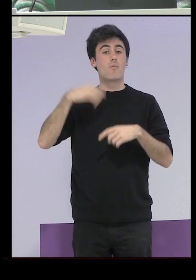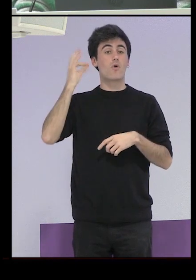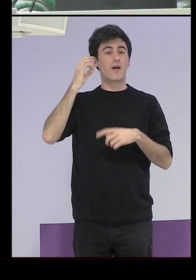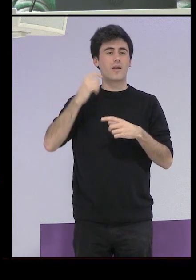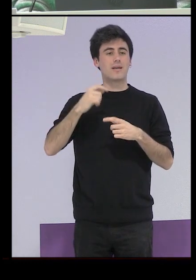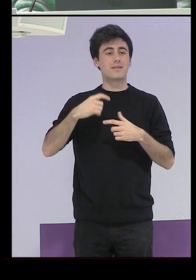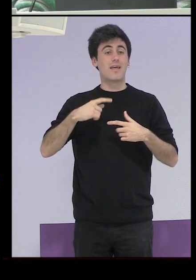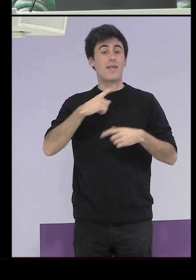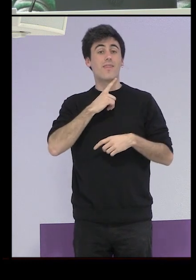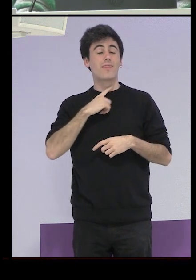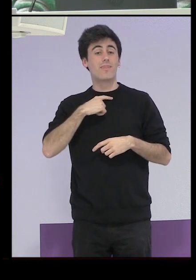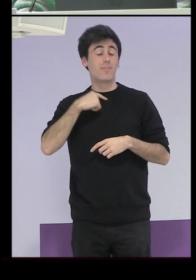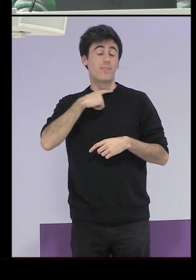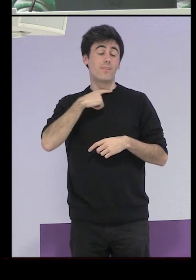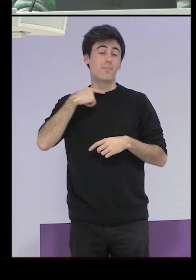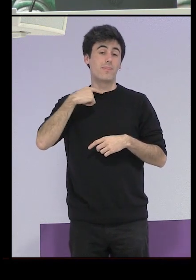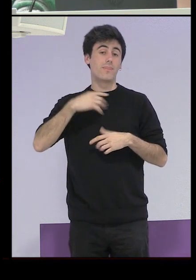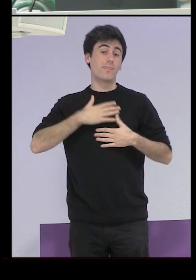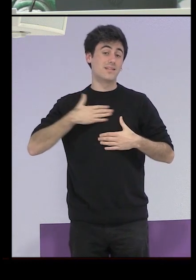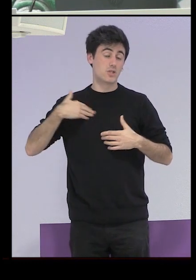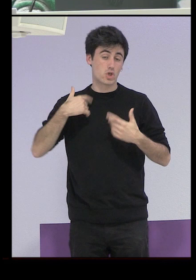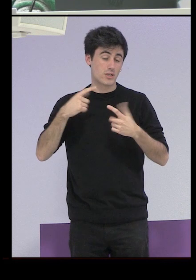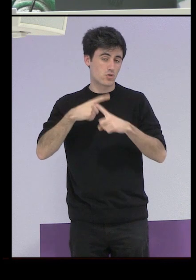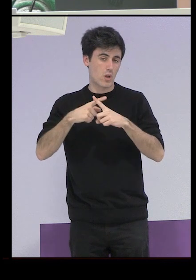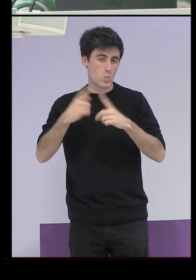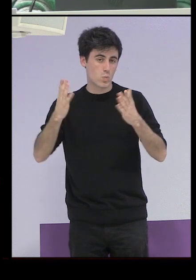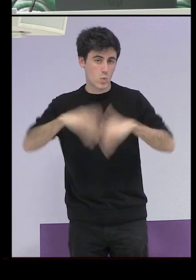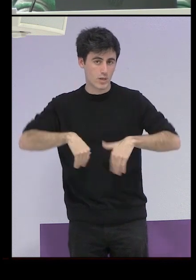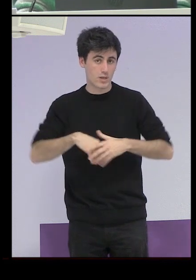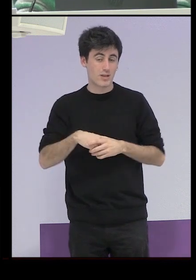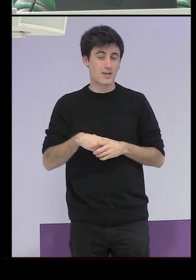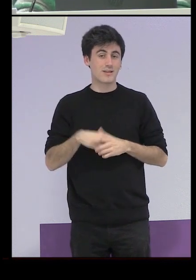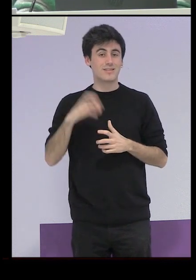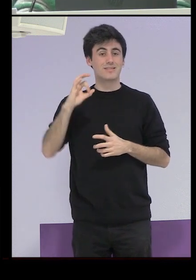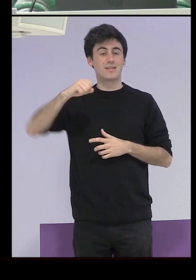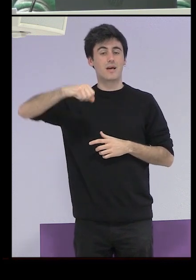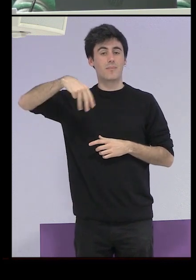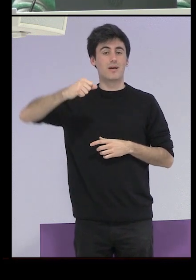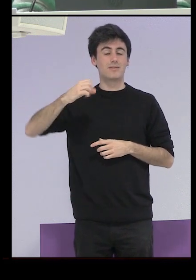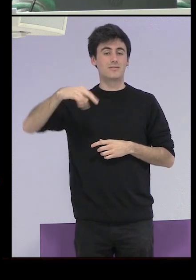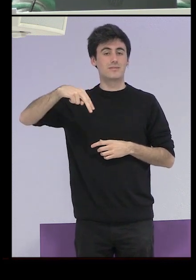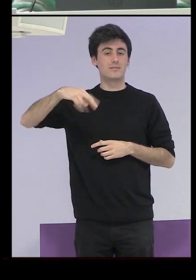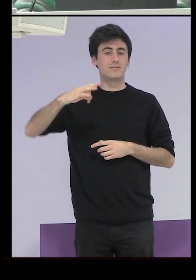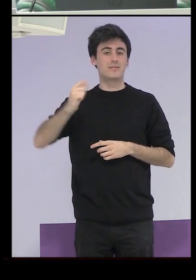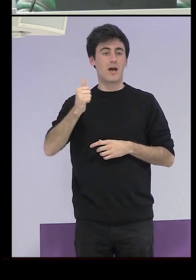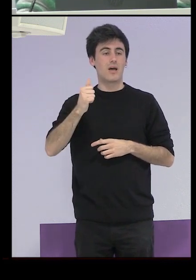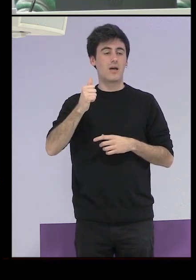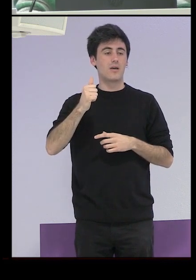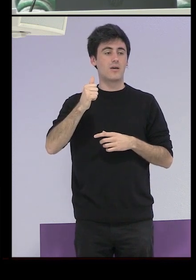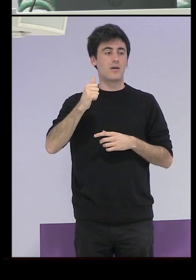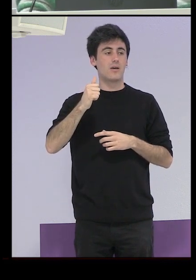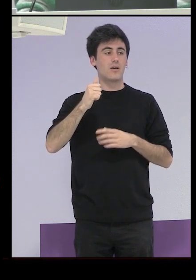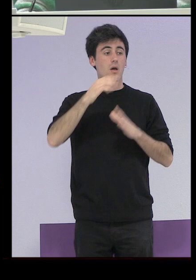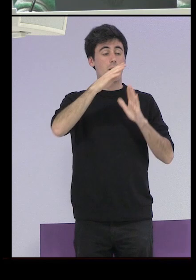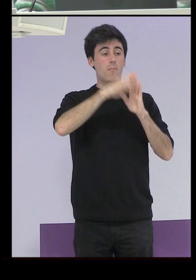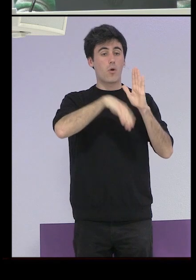Samantha, una de las juezas del programa más rancio probablemente